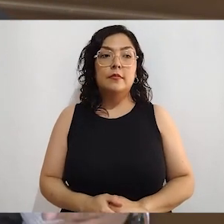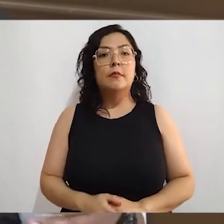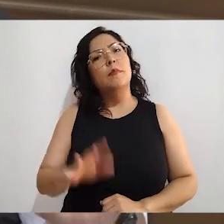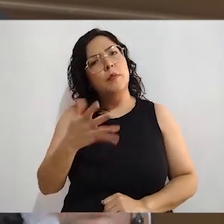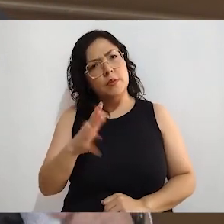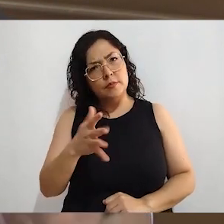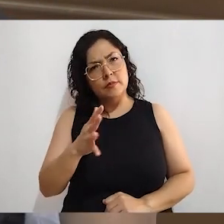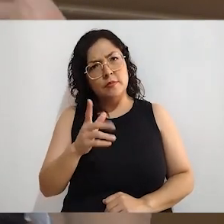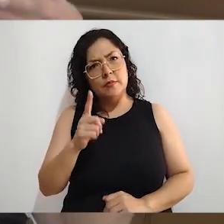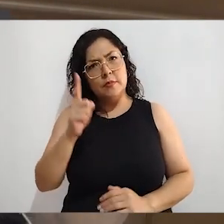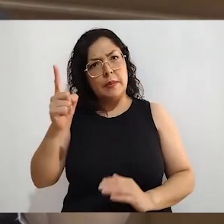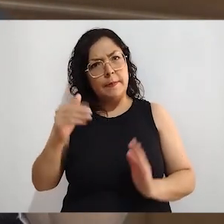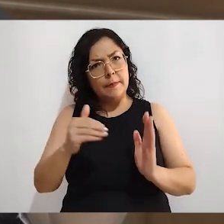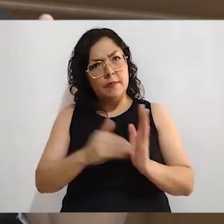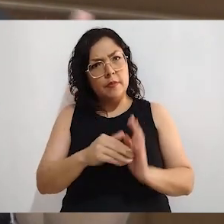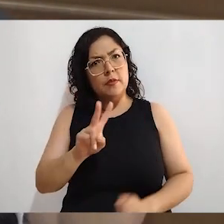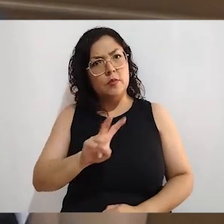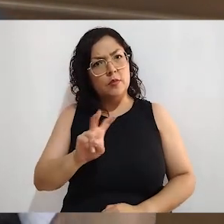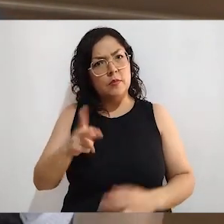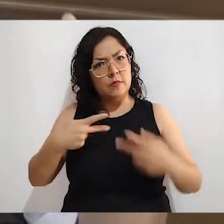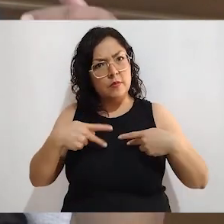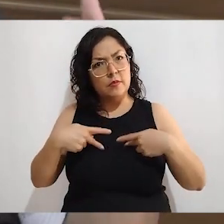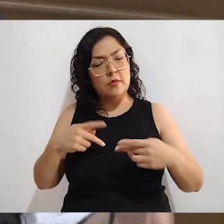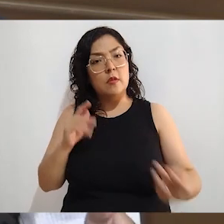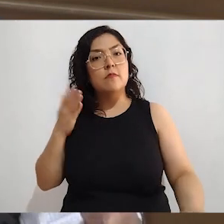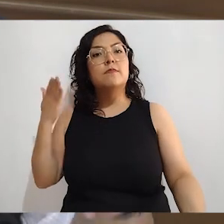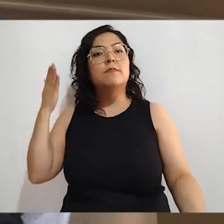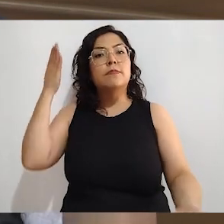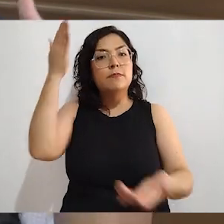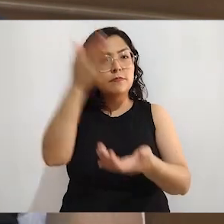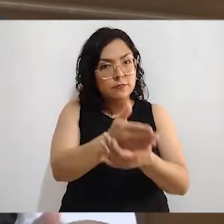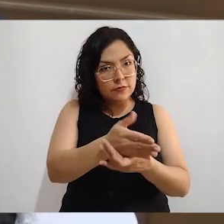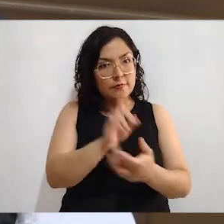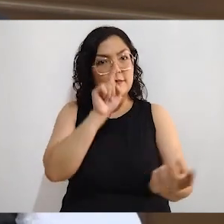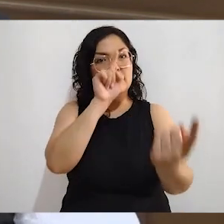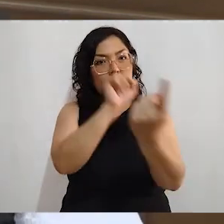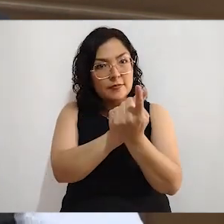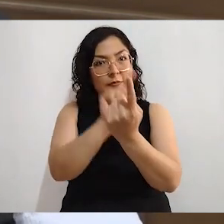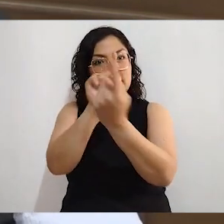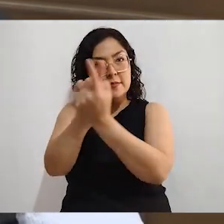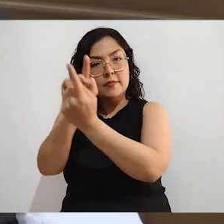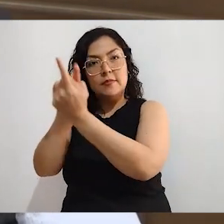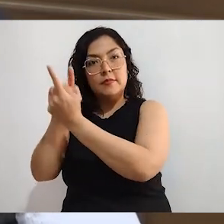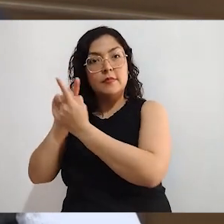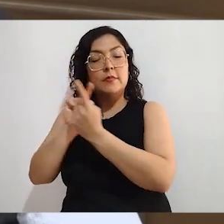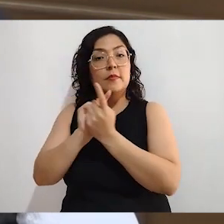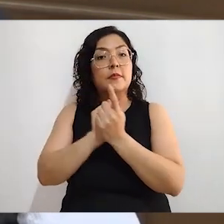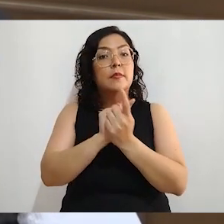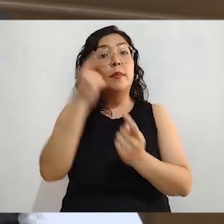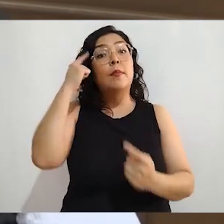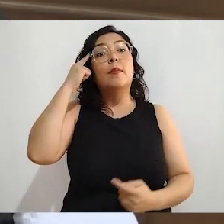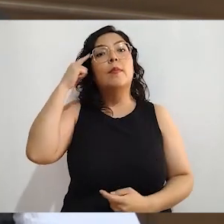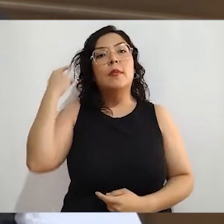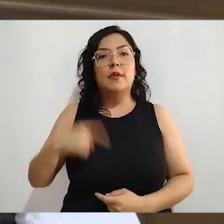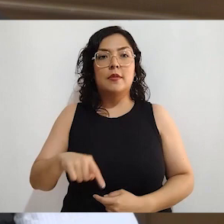personas, volverán a campo, volverán al territorio, a las casas por casas, para entregarles a estas 80